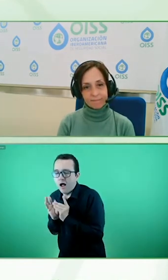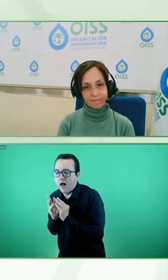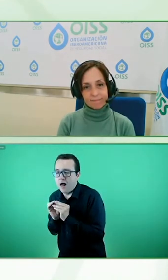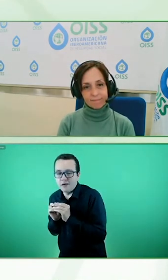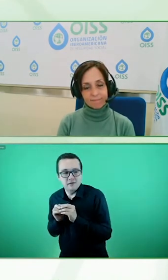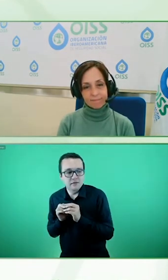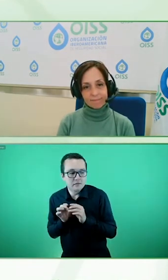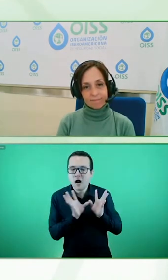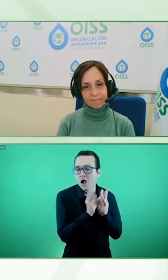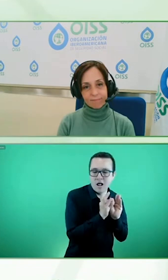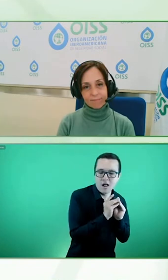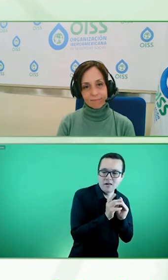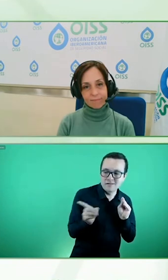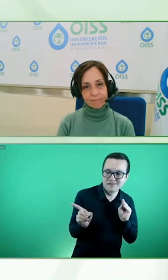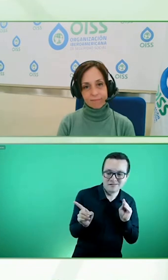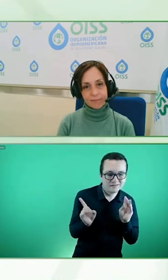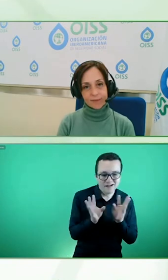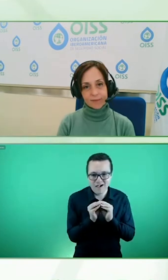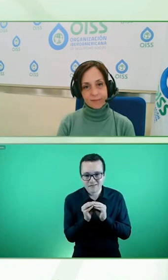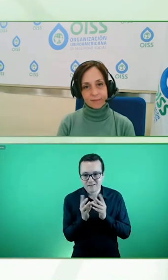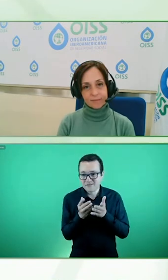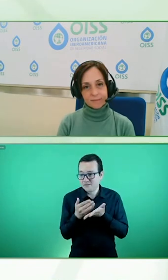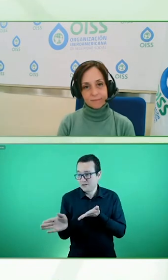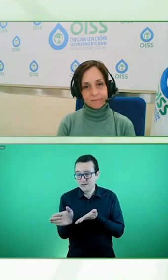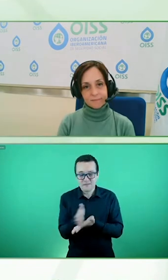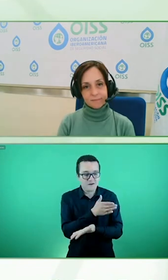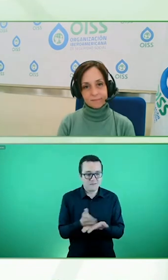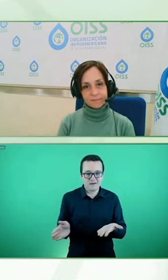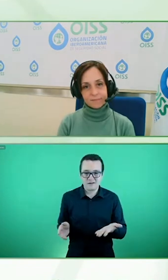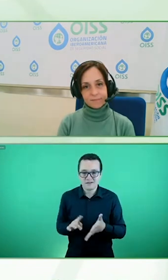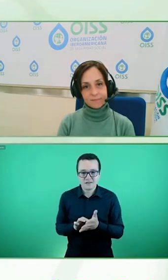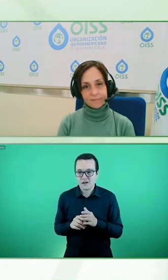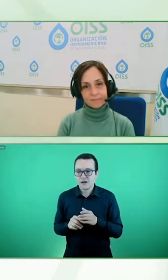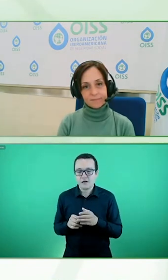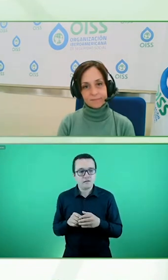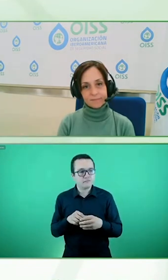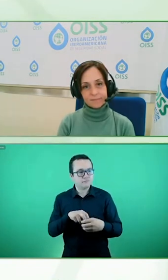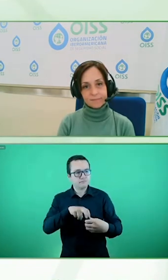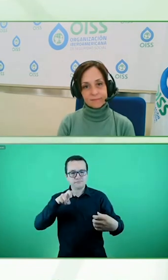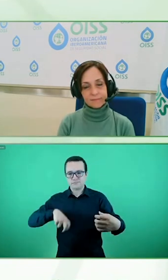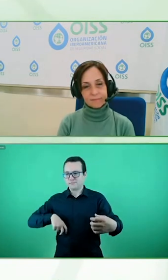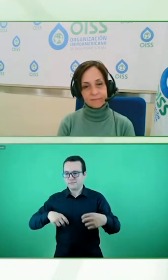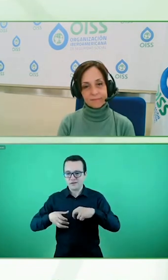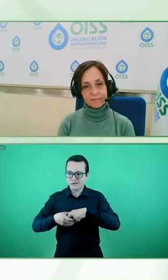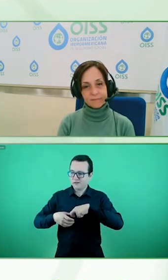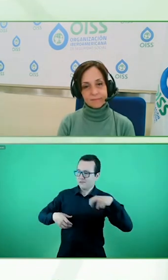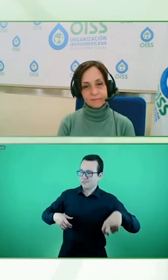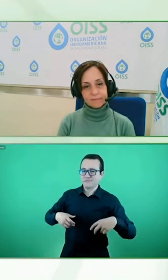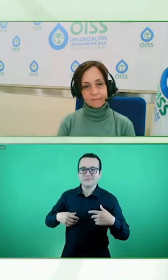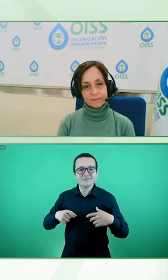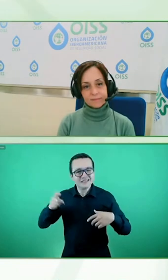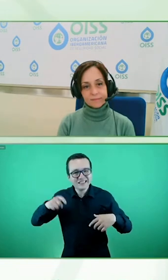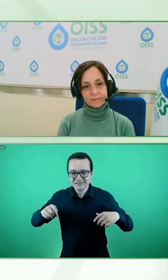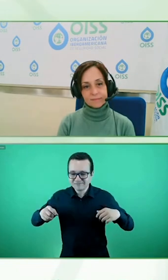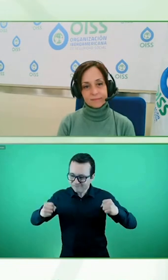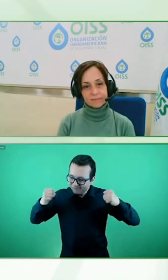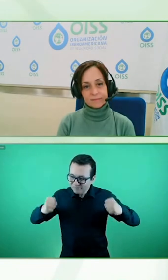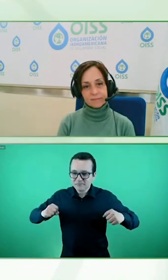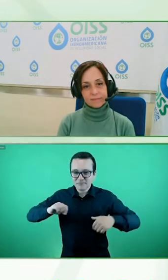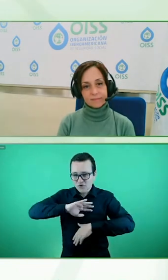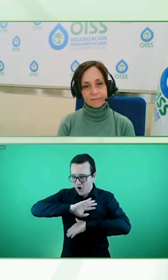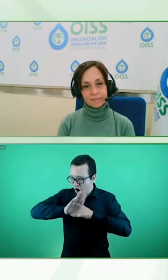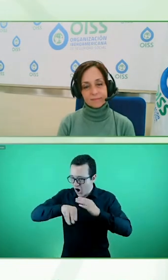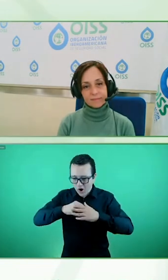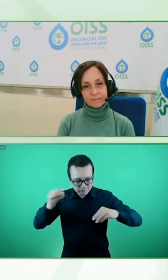todos los ámbitos te vas a quedar totalmente excluido no vas a desarrollar todo en potencia porque tú solo no lo vas a poder hacer te vas a tener que apoyar